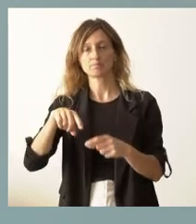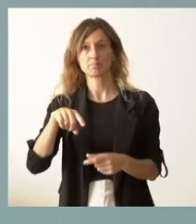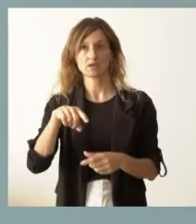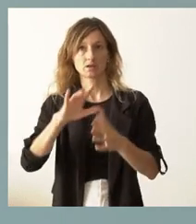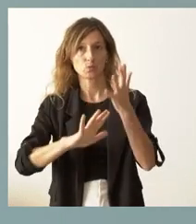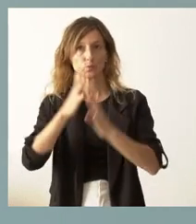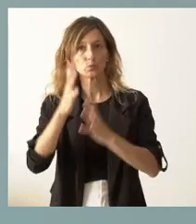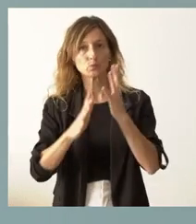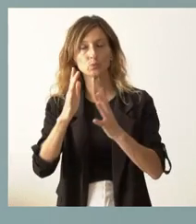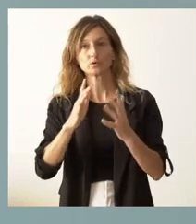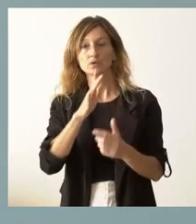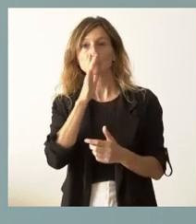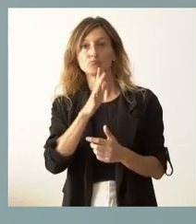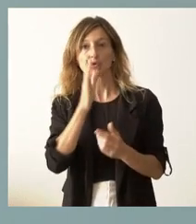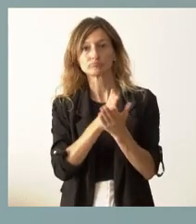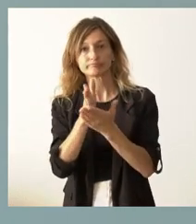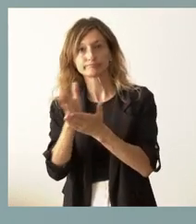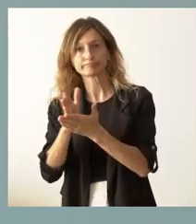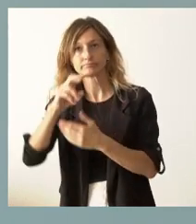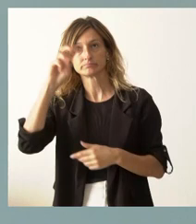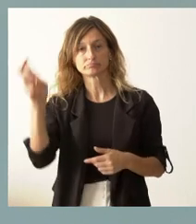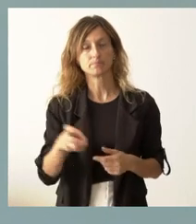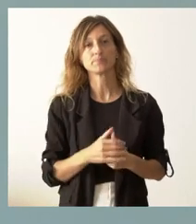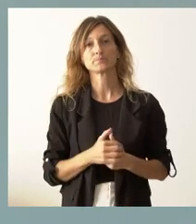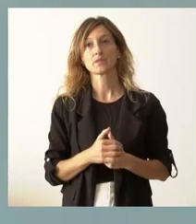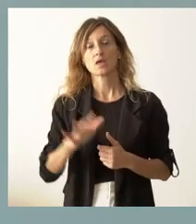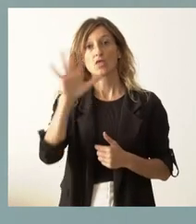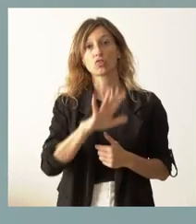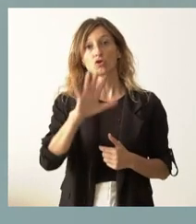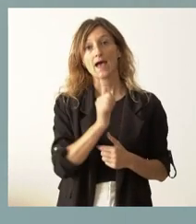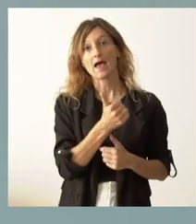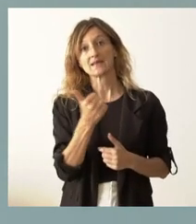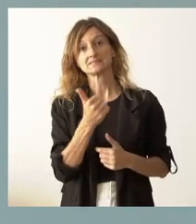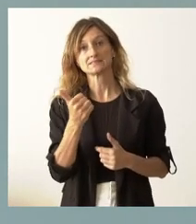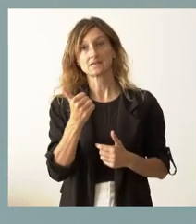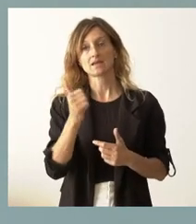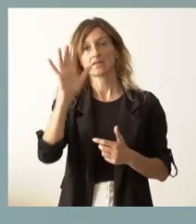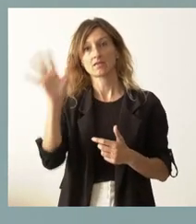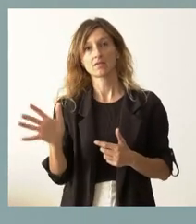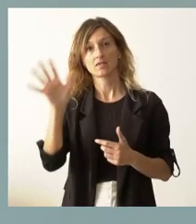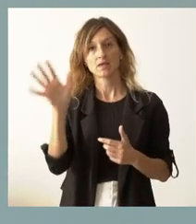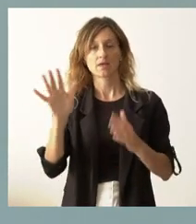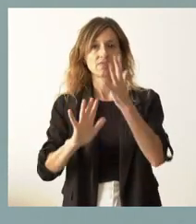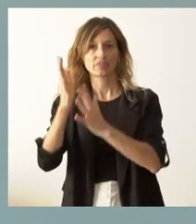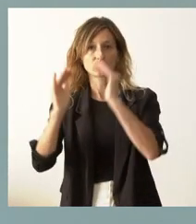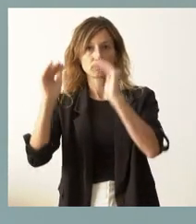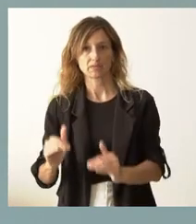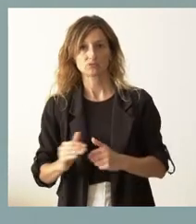de diverso origen, que la zona este de la comunidad, donde el número de incendios es bastante menor.